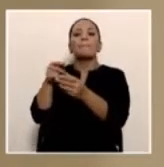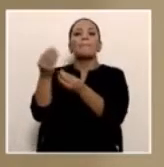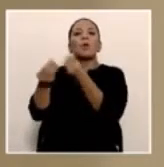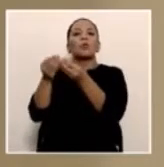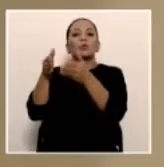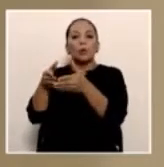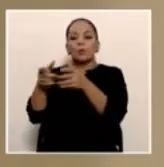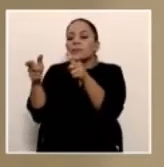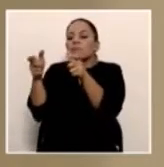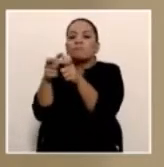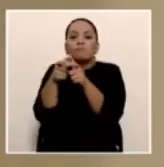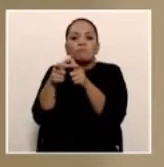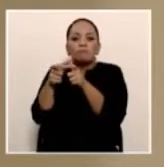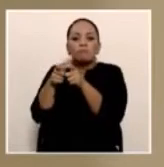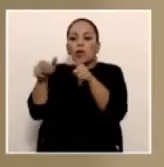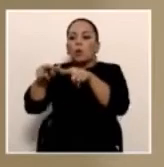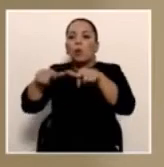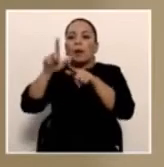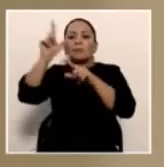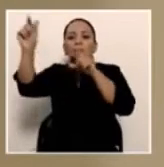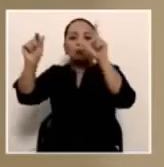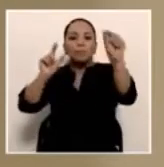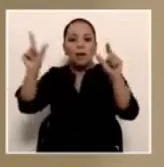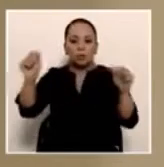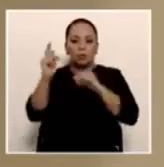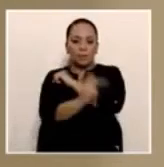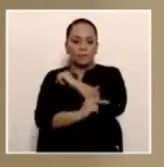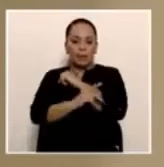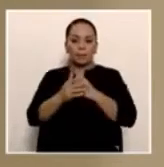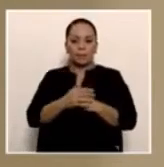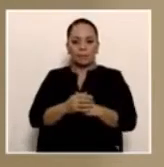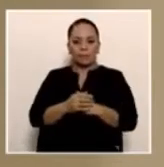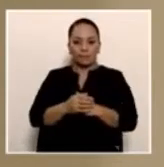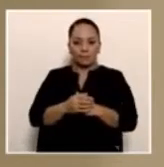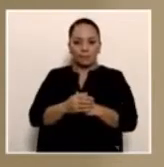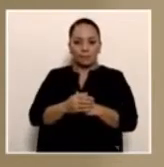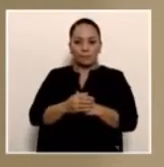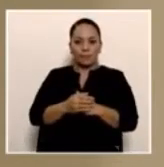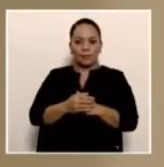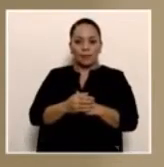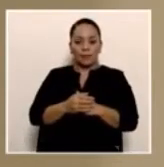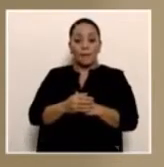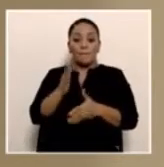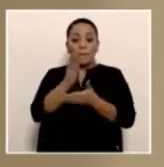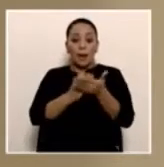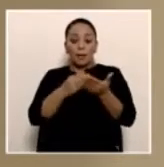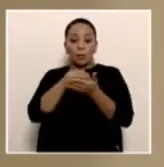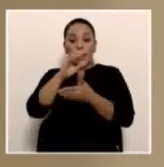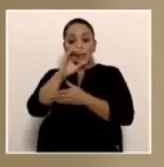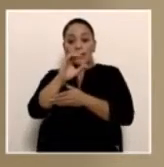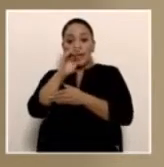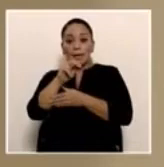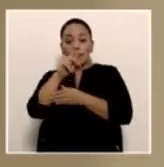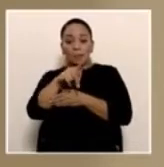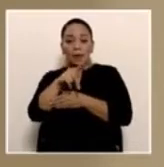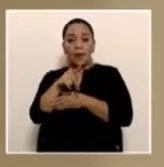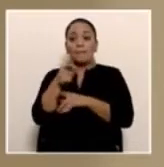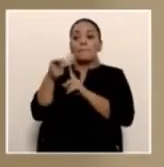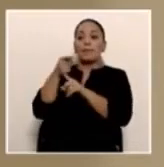en las áreas rurales. Una cantidad enorme de lo que compraba el CNP antes venía de intermediarios.